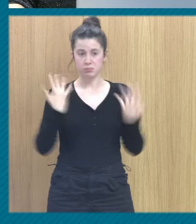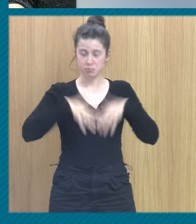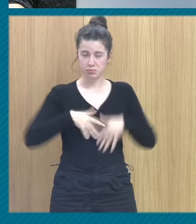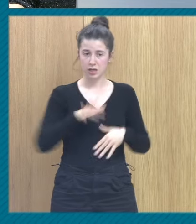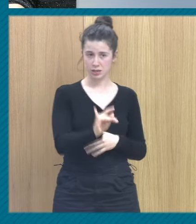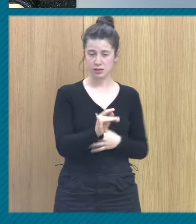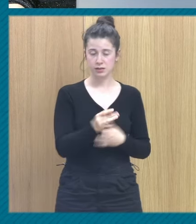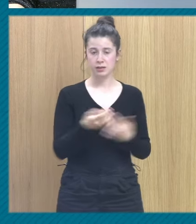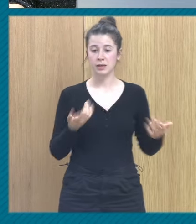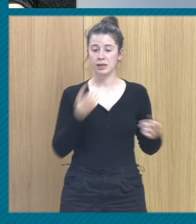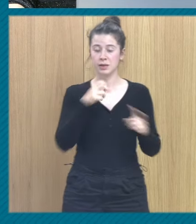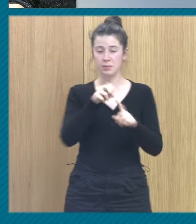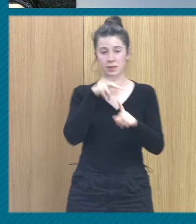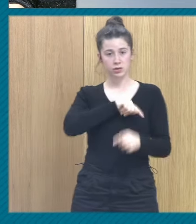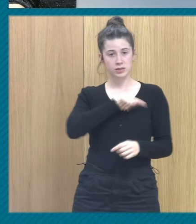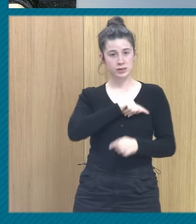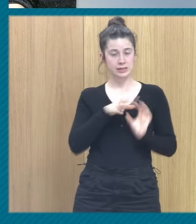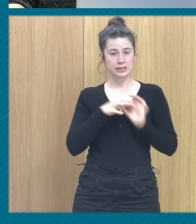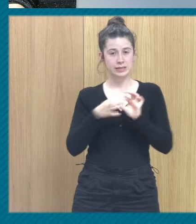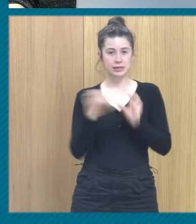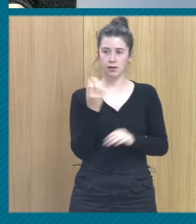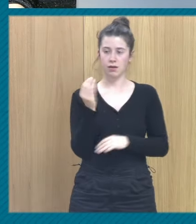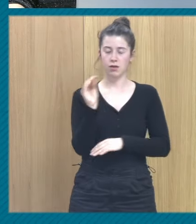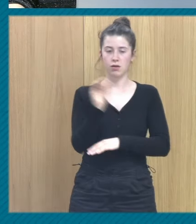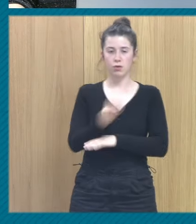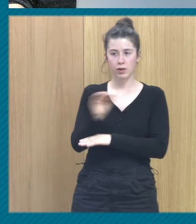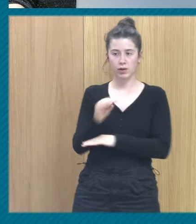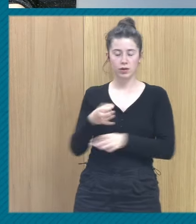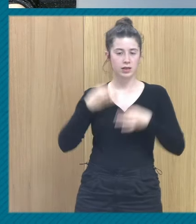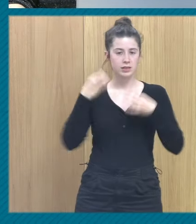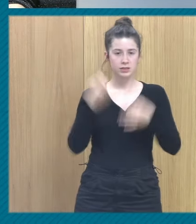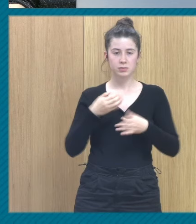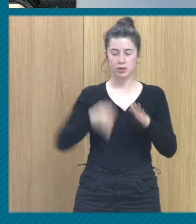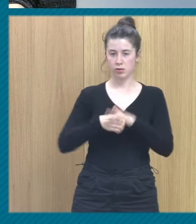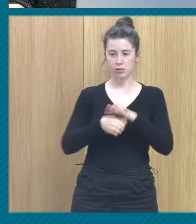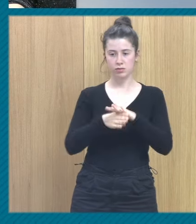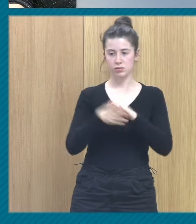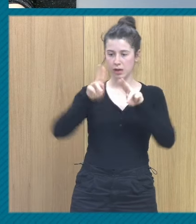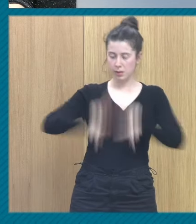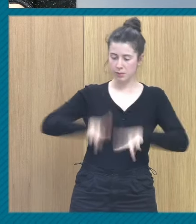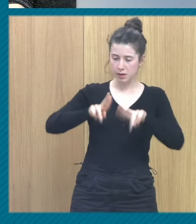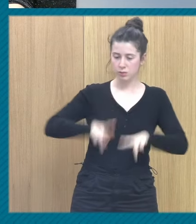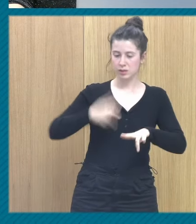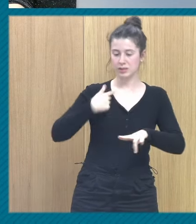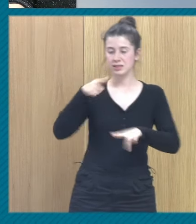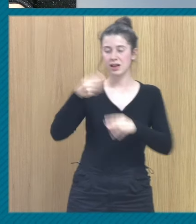la mirada consciente tiene que ver con cuidado hay que estar todo el rato evaluando lo que la gente hace no lo que la gente dice